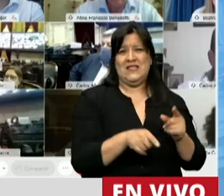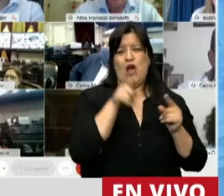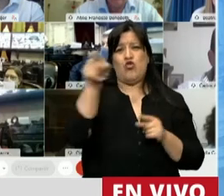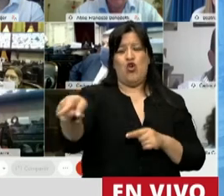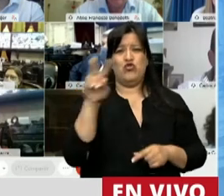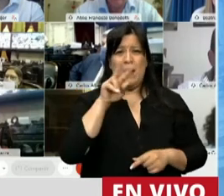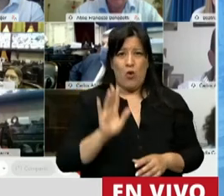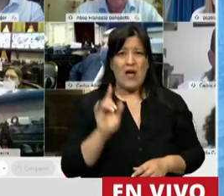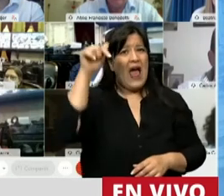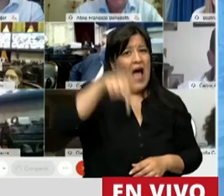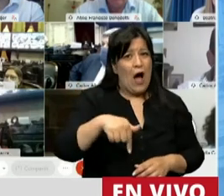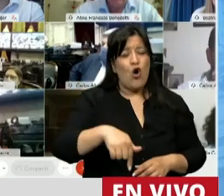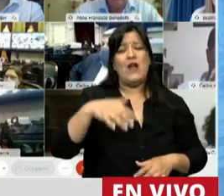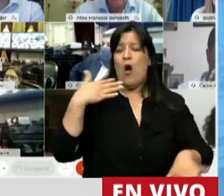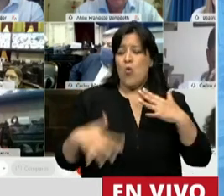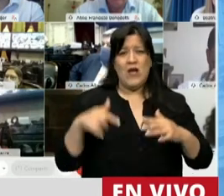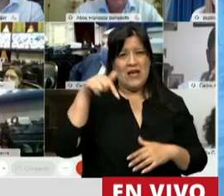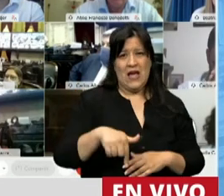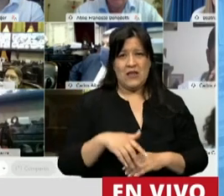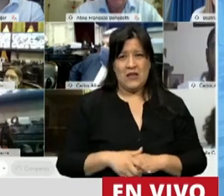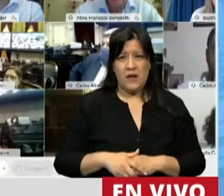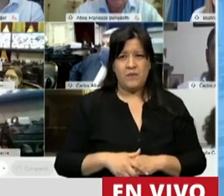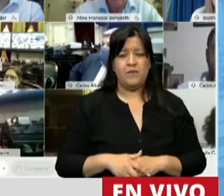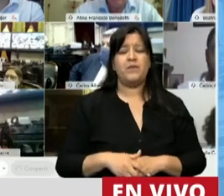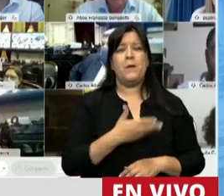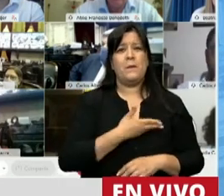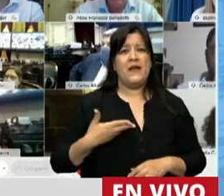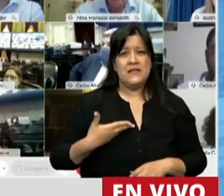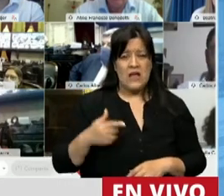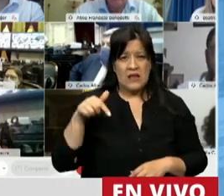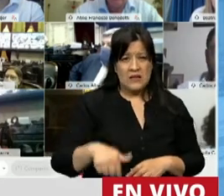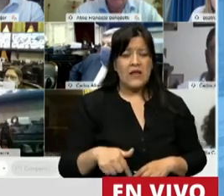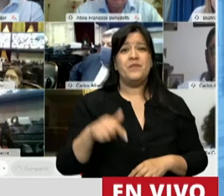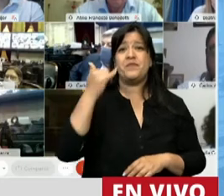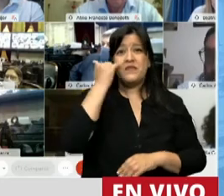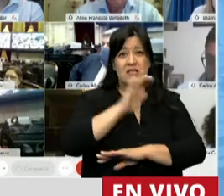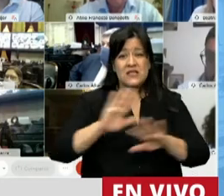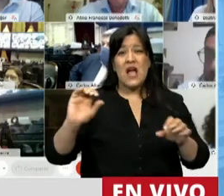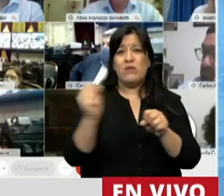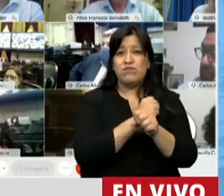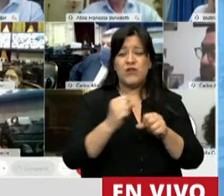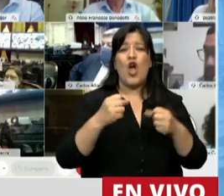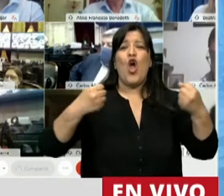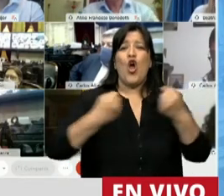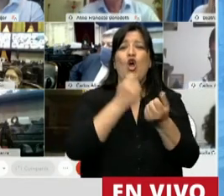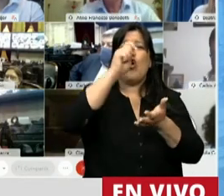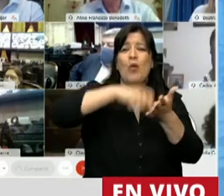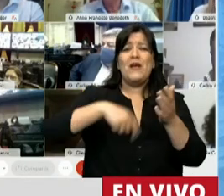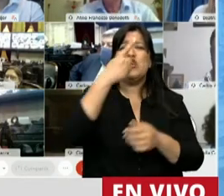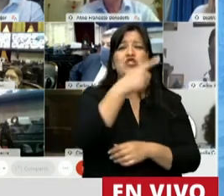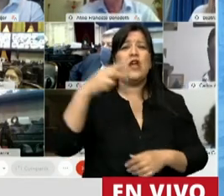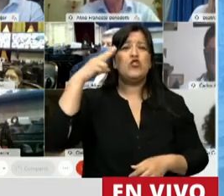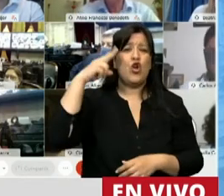es ahora y es urgente. Señor Presidente, acabamos de aprobar el convenio 190